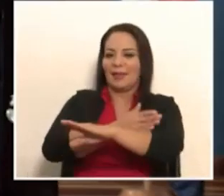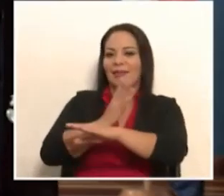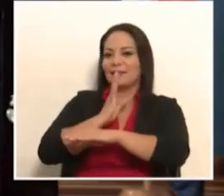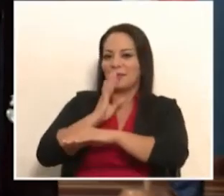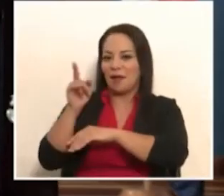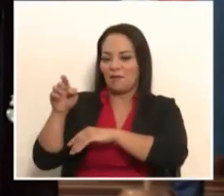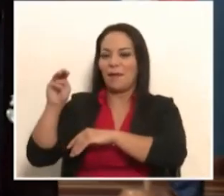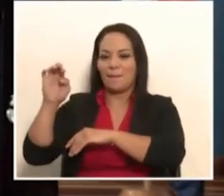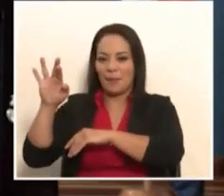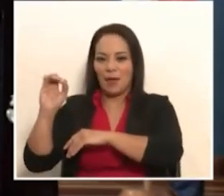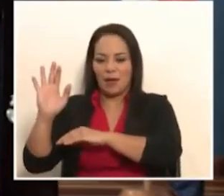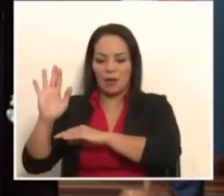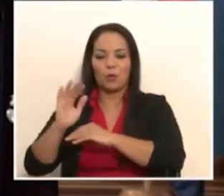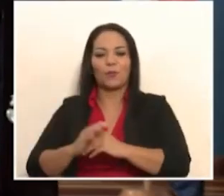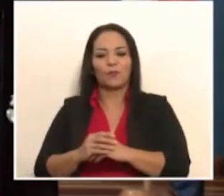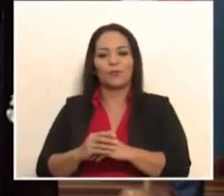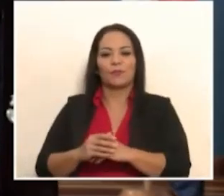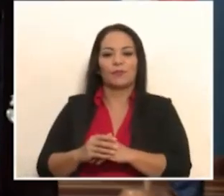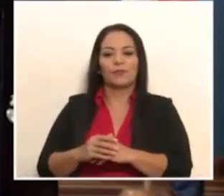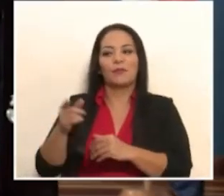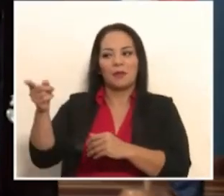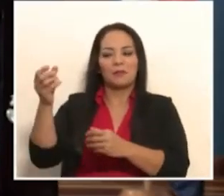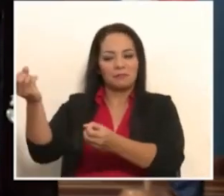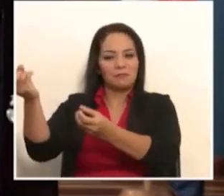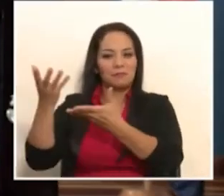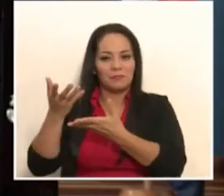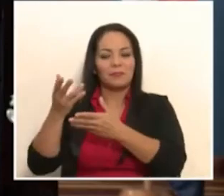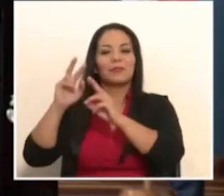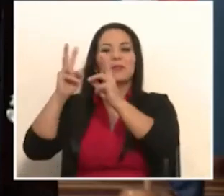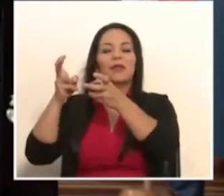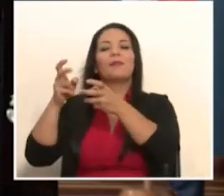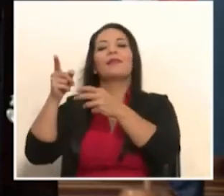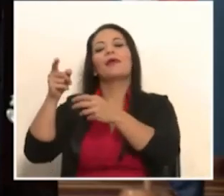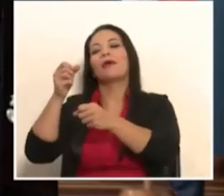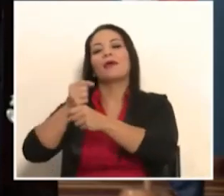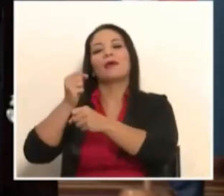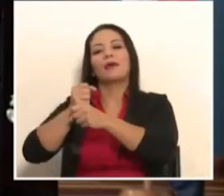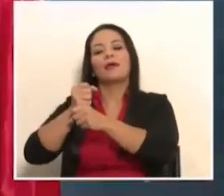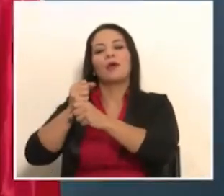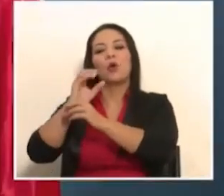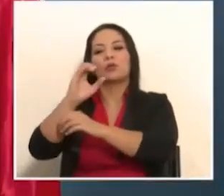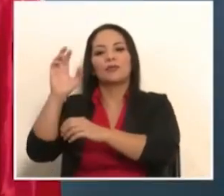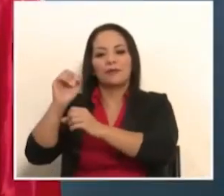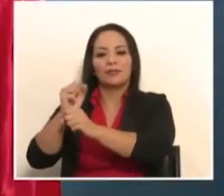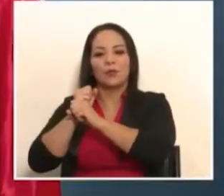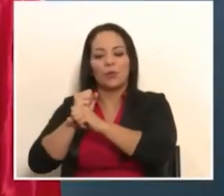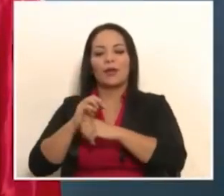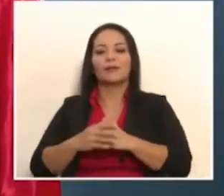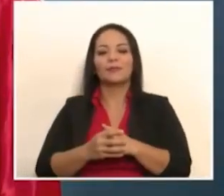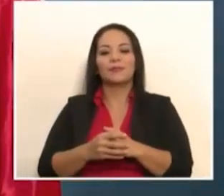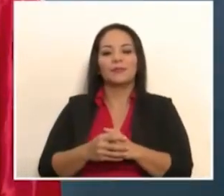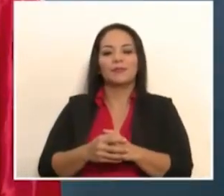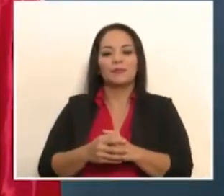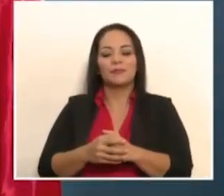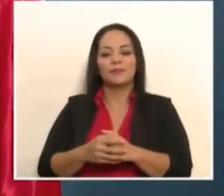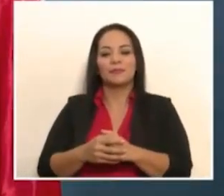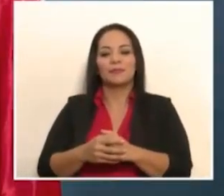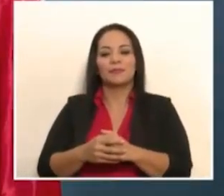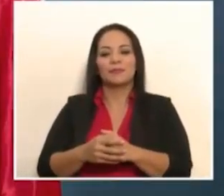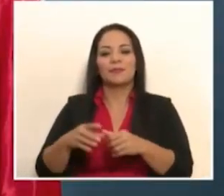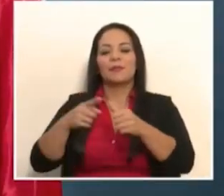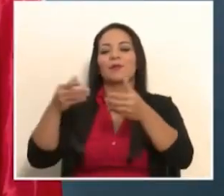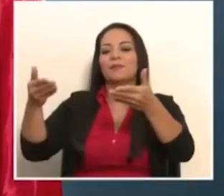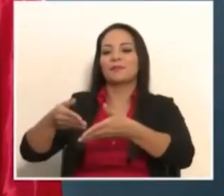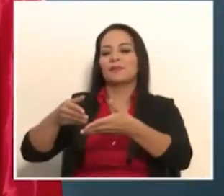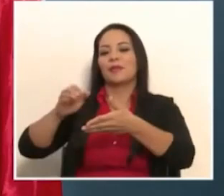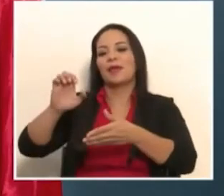dé su propio sello de la Operación Costa Rica Segura, y por qué no presentamos a don Erick Lacayo y a